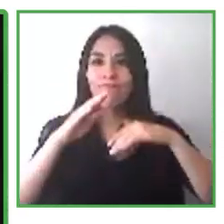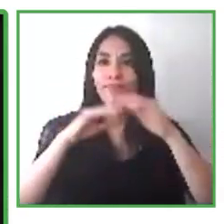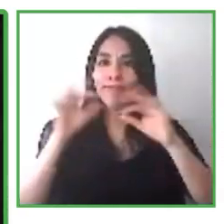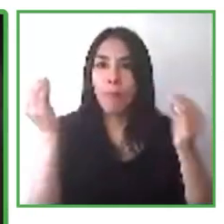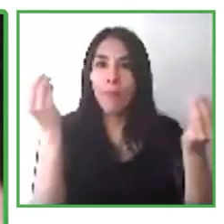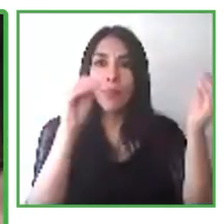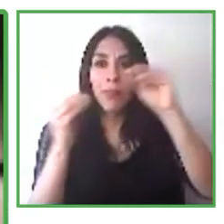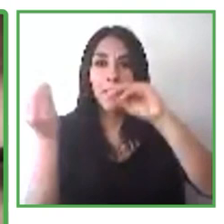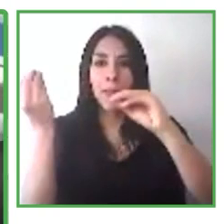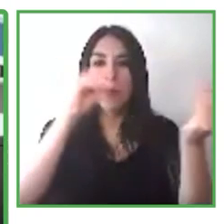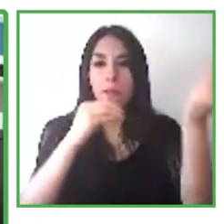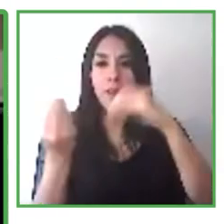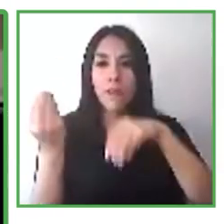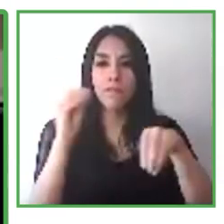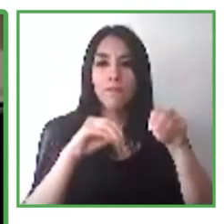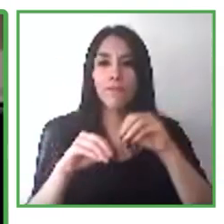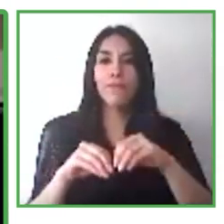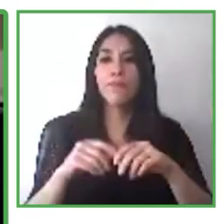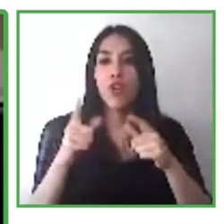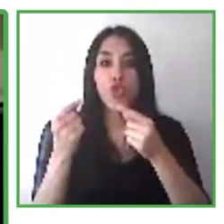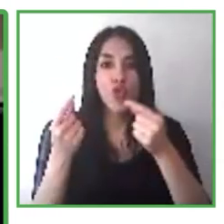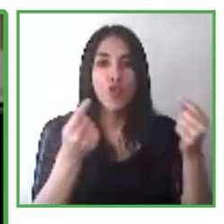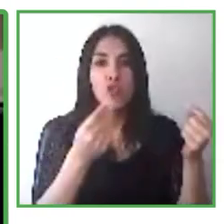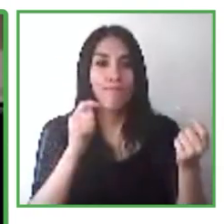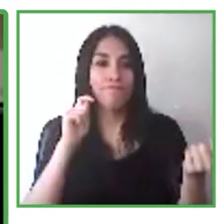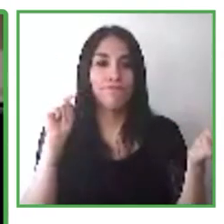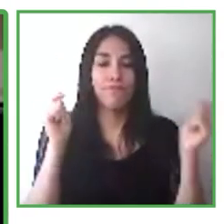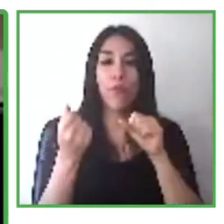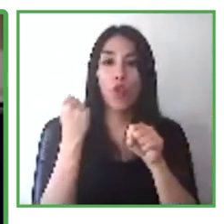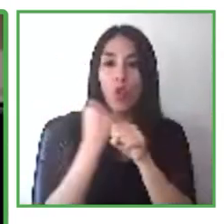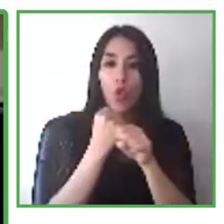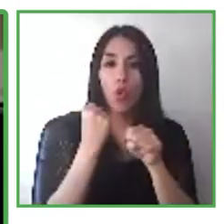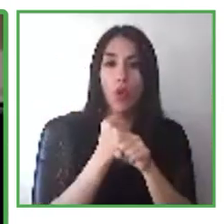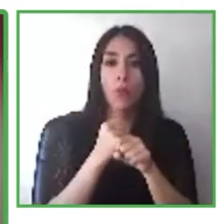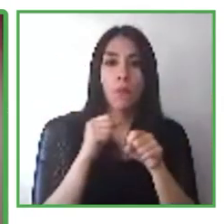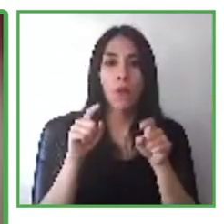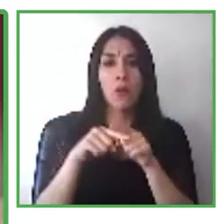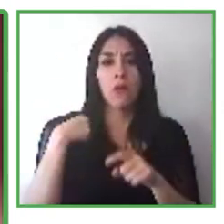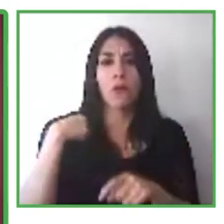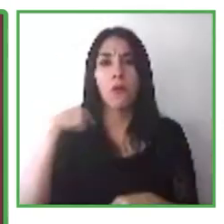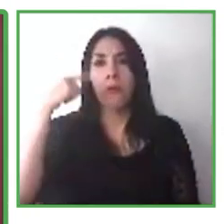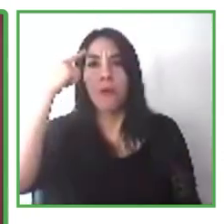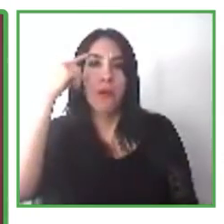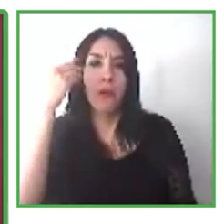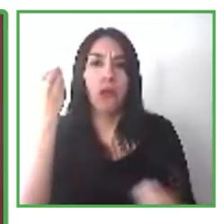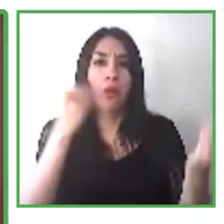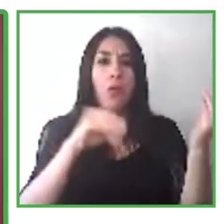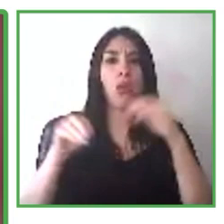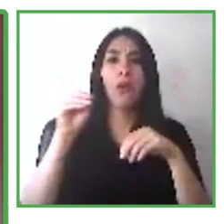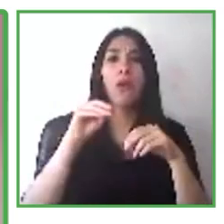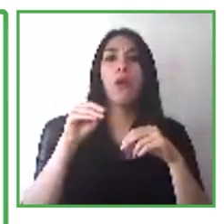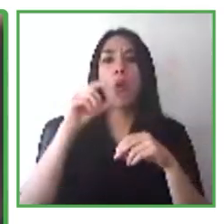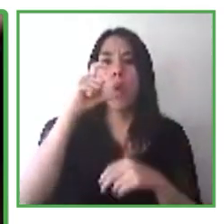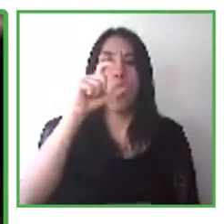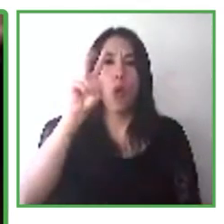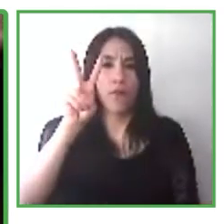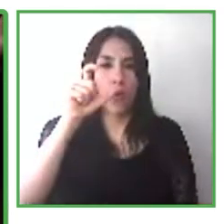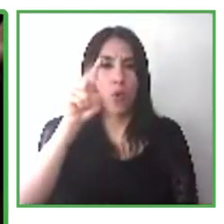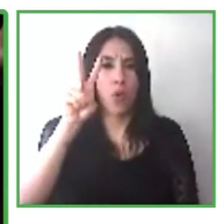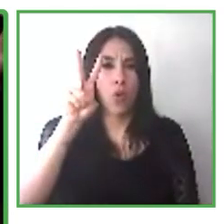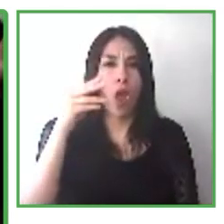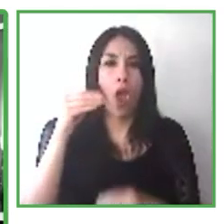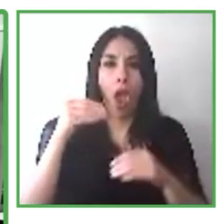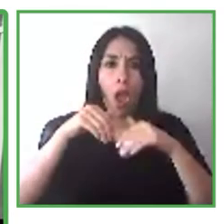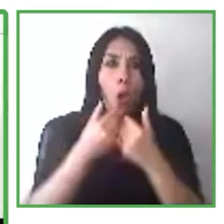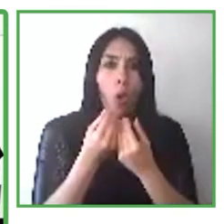aprendimos a crear nuestro currículum, cómo llevar una entrevista laboral. La